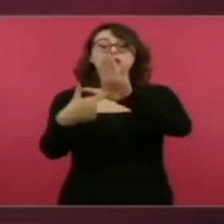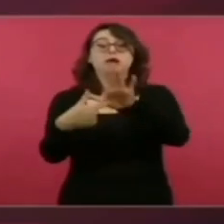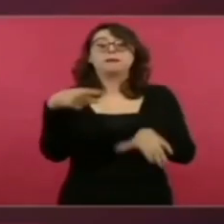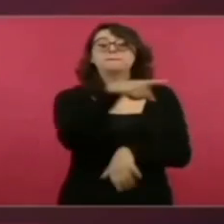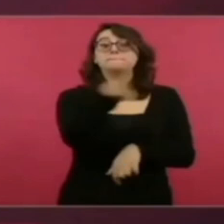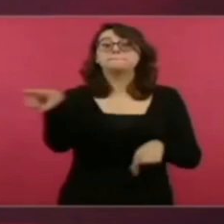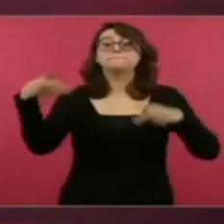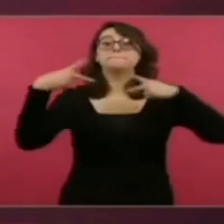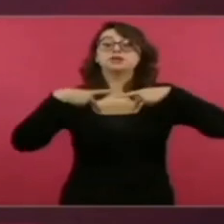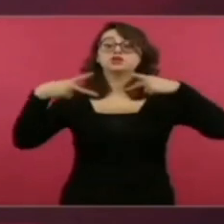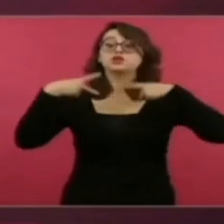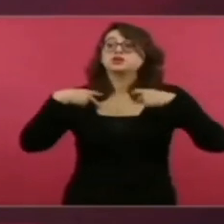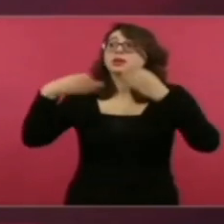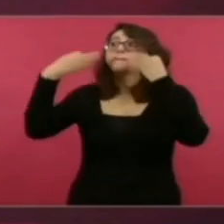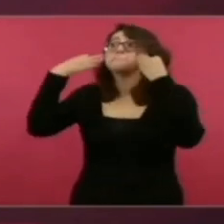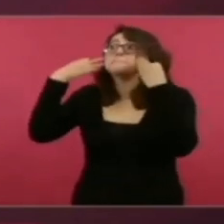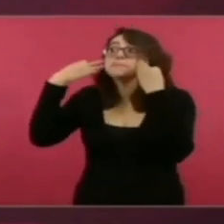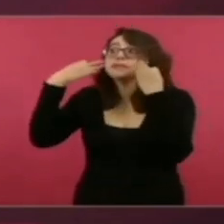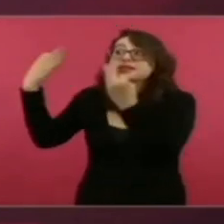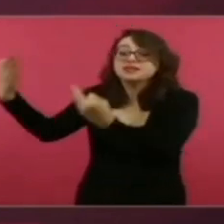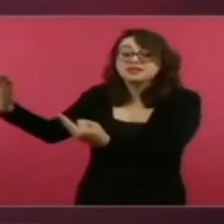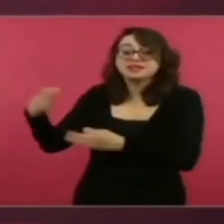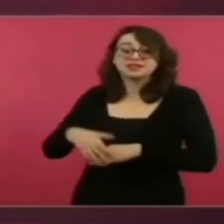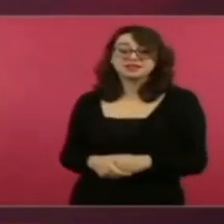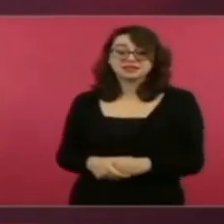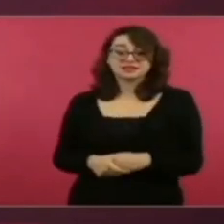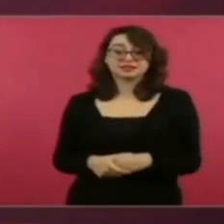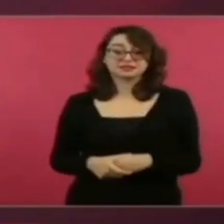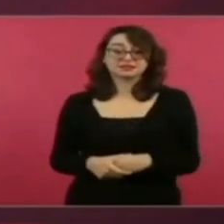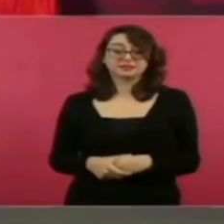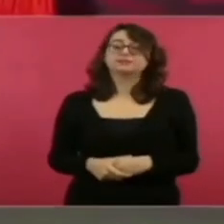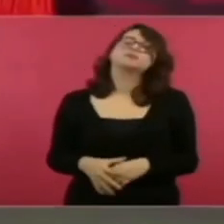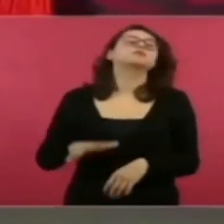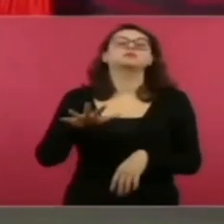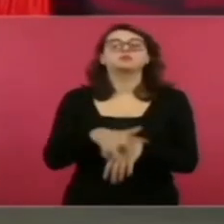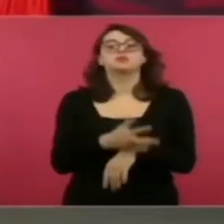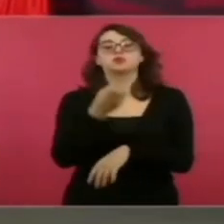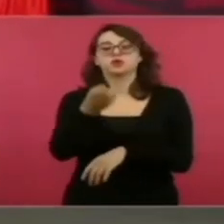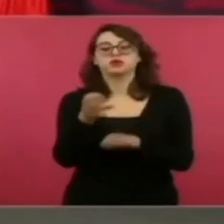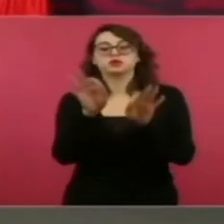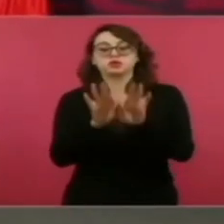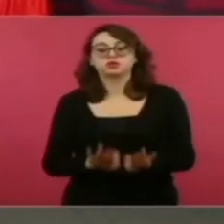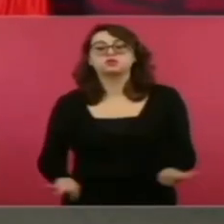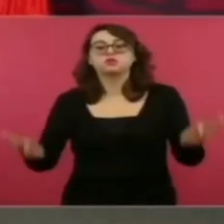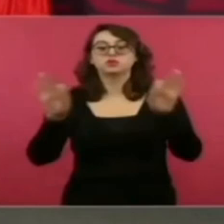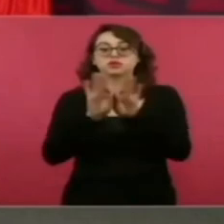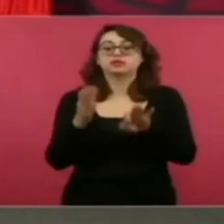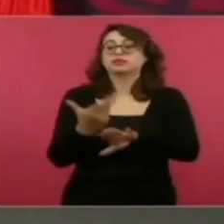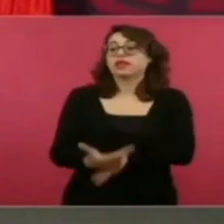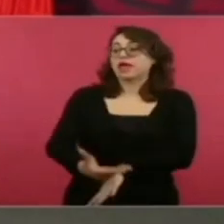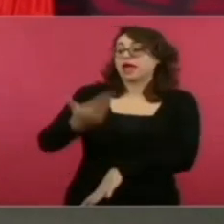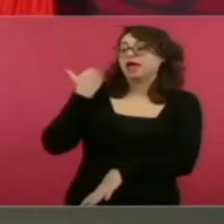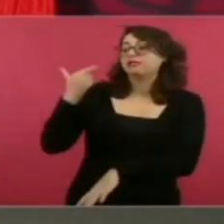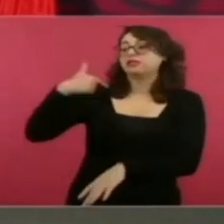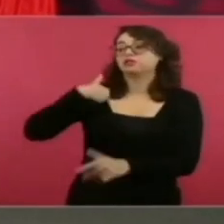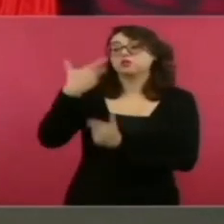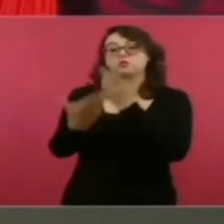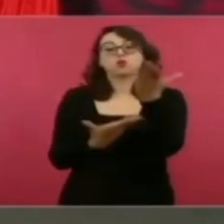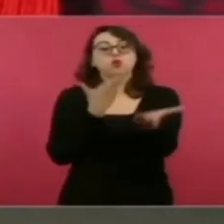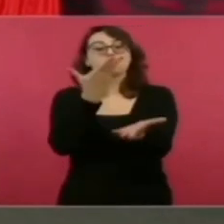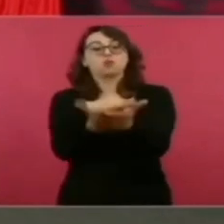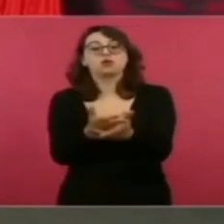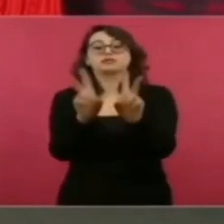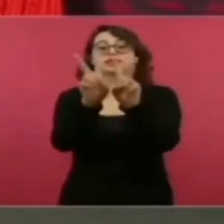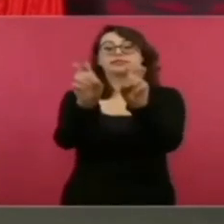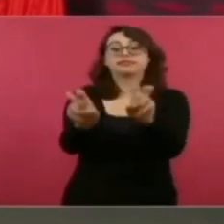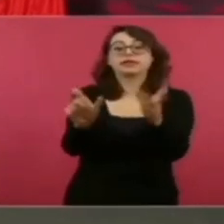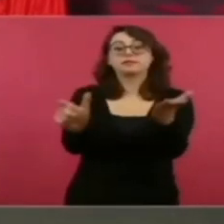estaba planteando lo de la reforma electoral. Que a